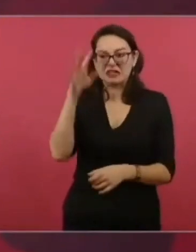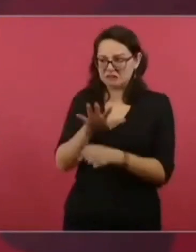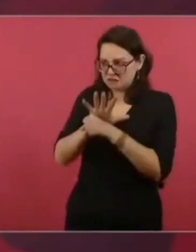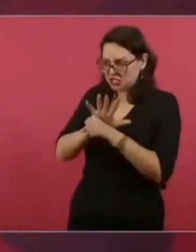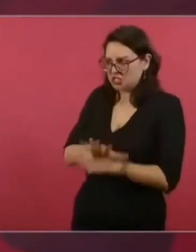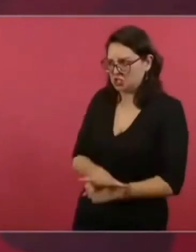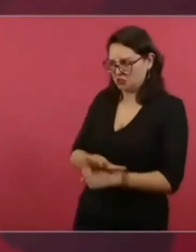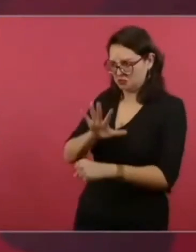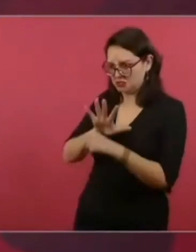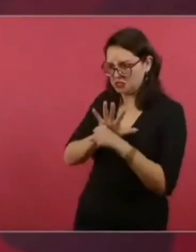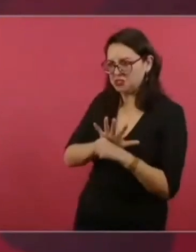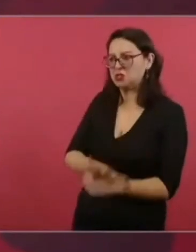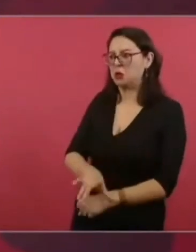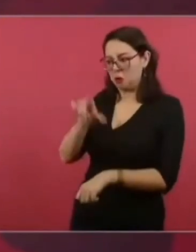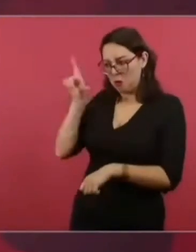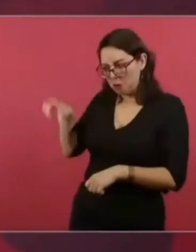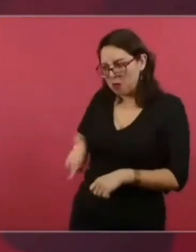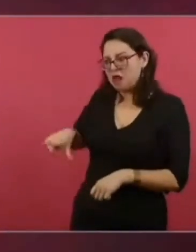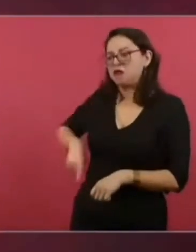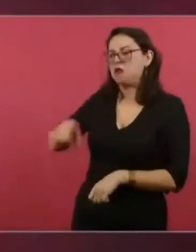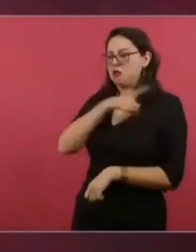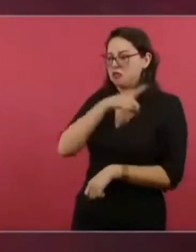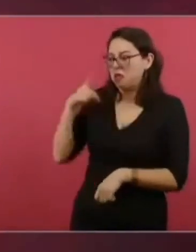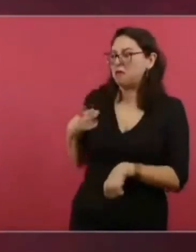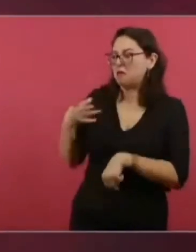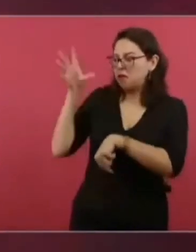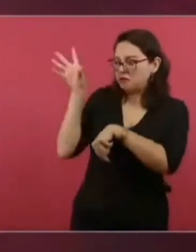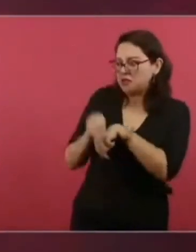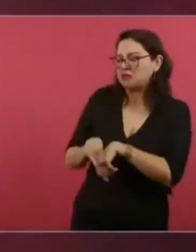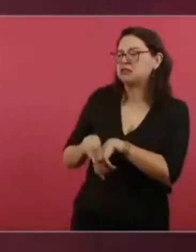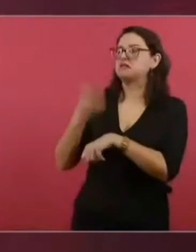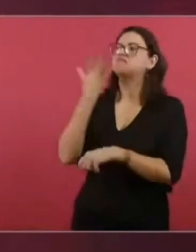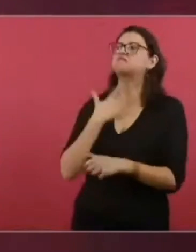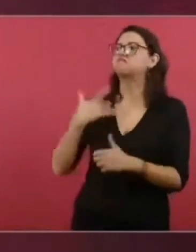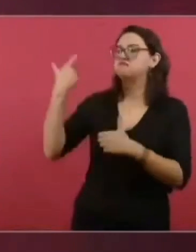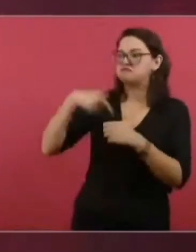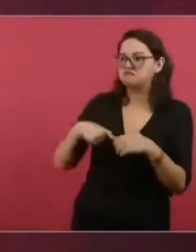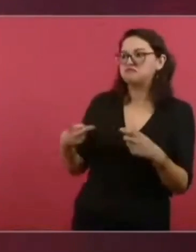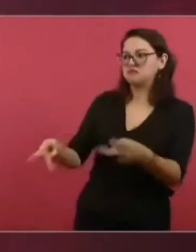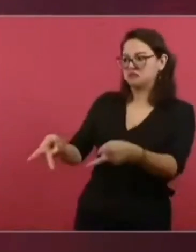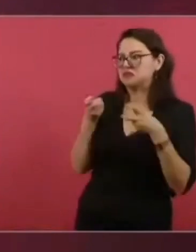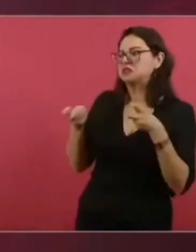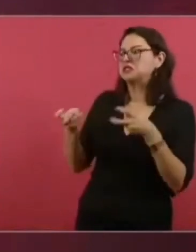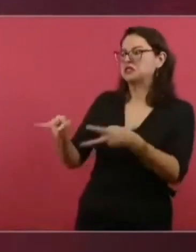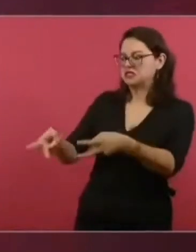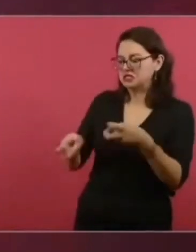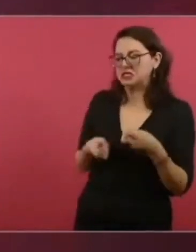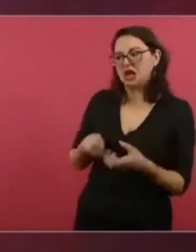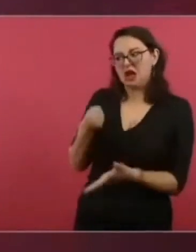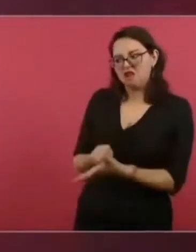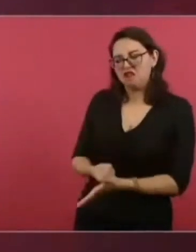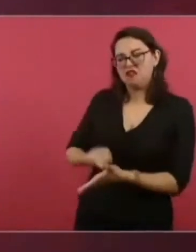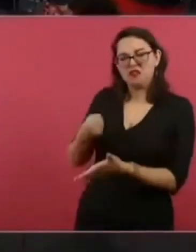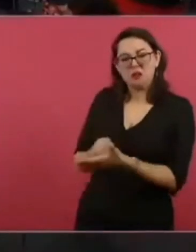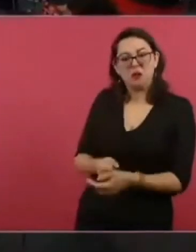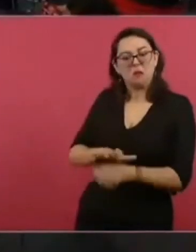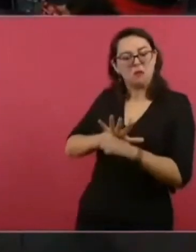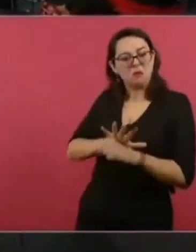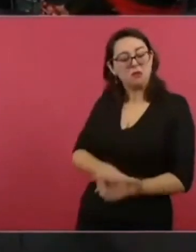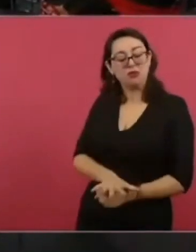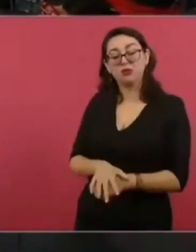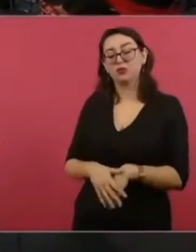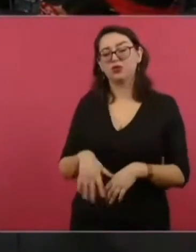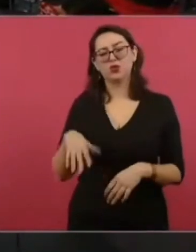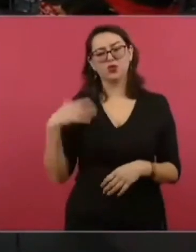y estuvimos como una semana, diez días que se hacían colas,